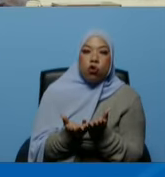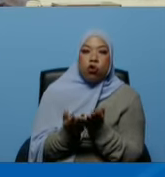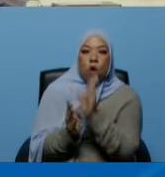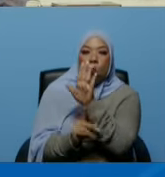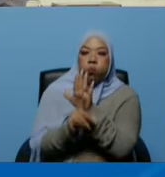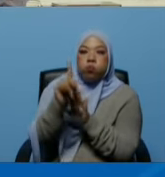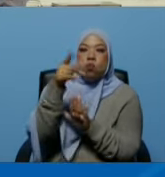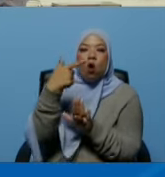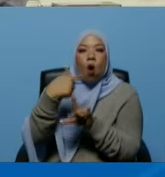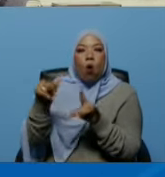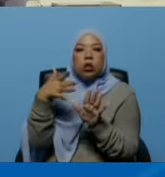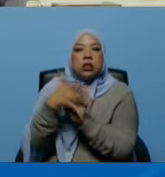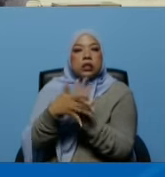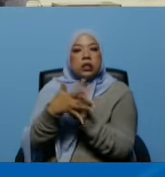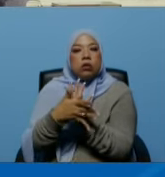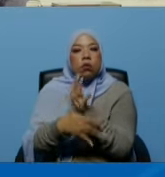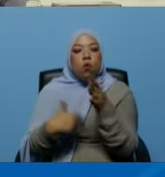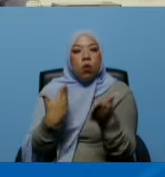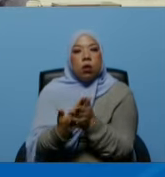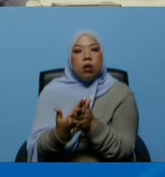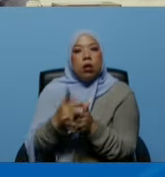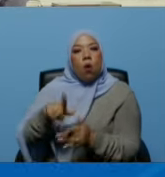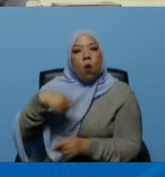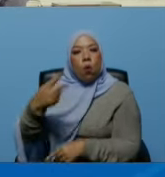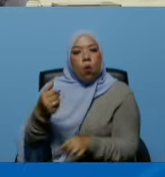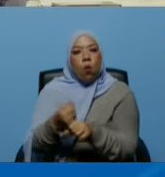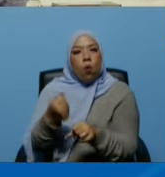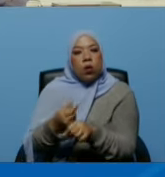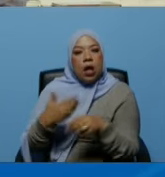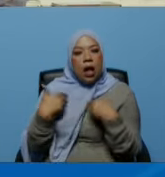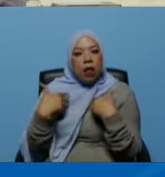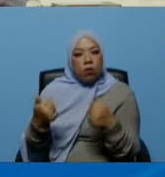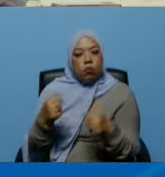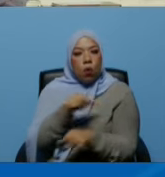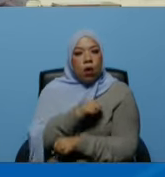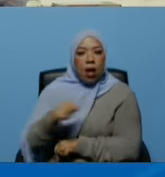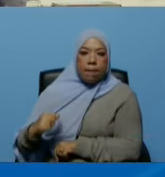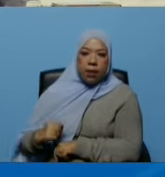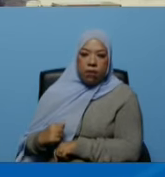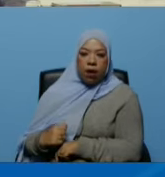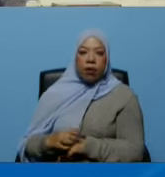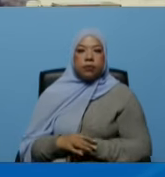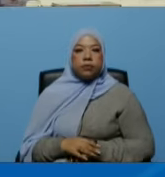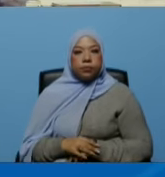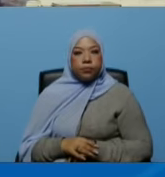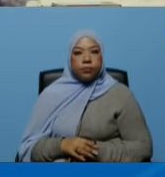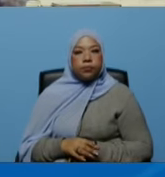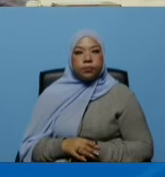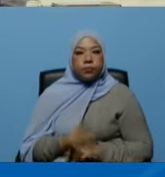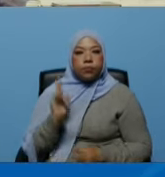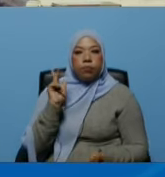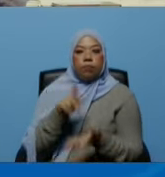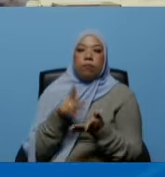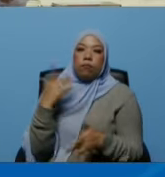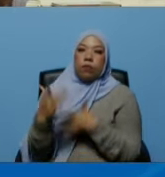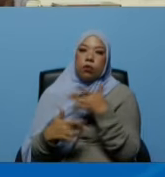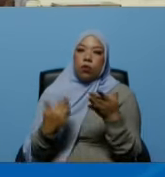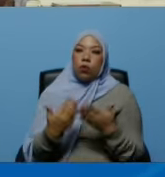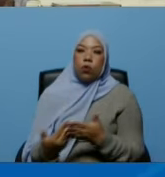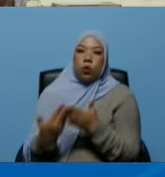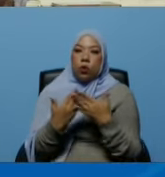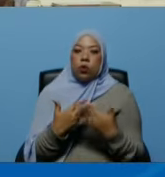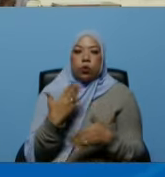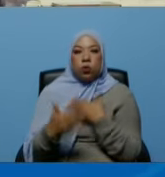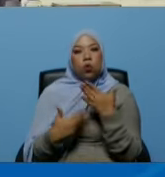concepto inclusive la salud privada en el mismo país aquí en Venezuela ha